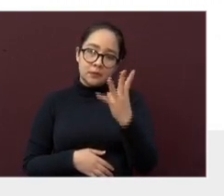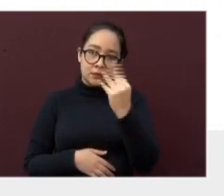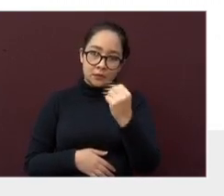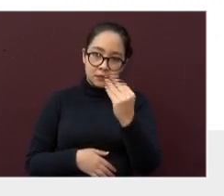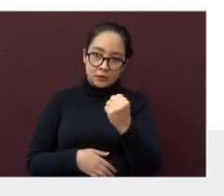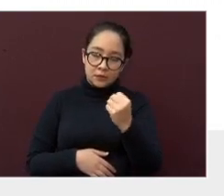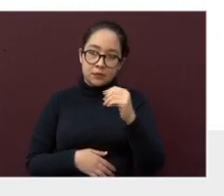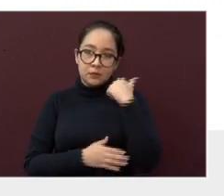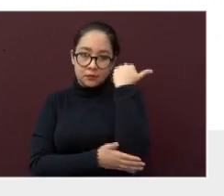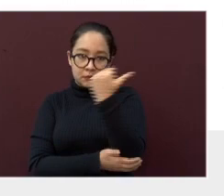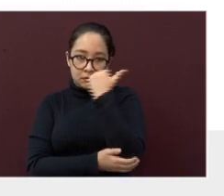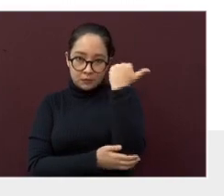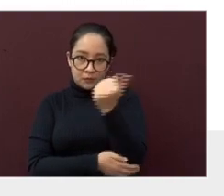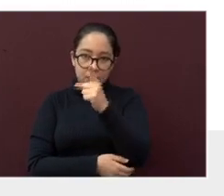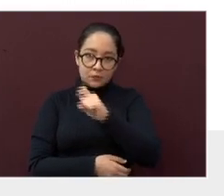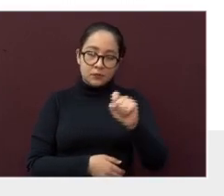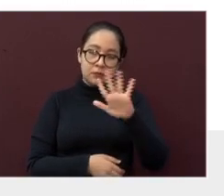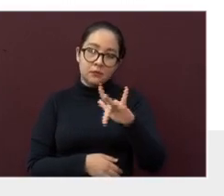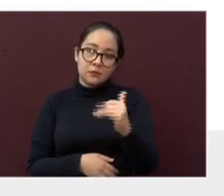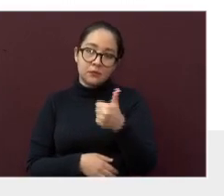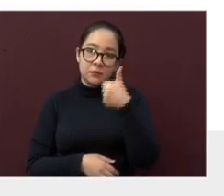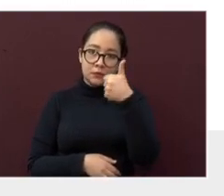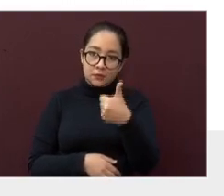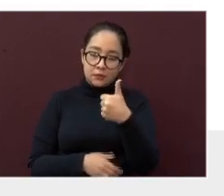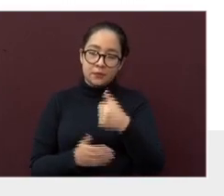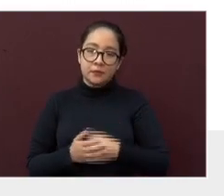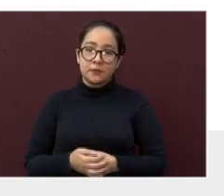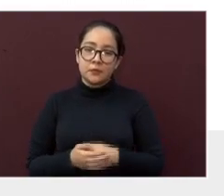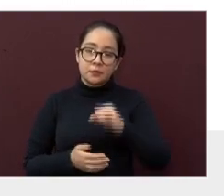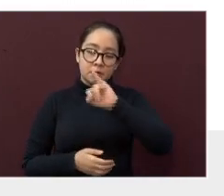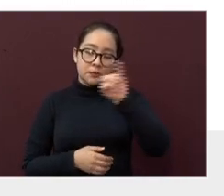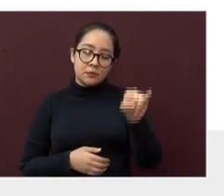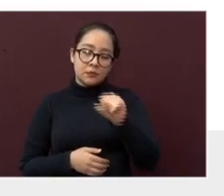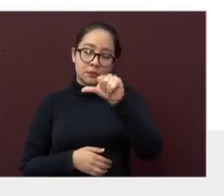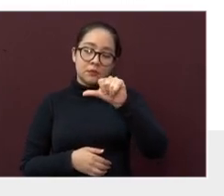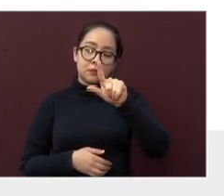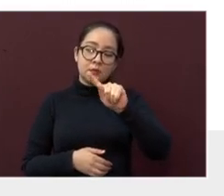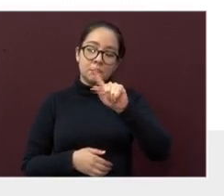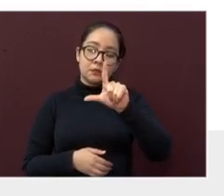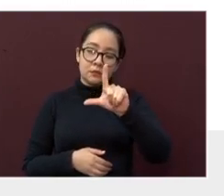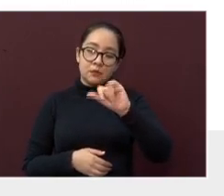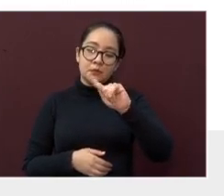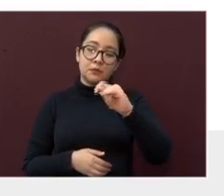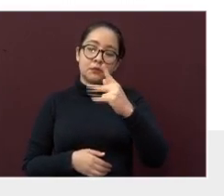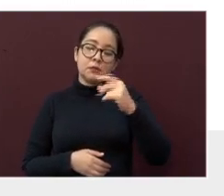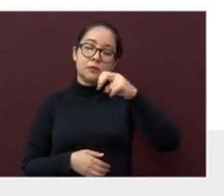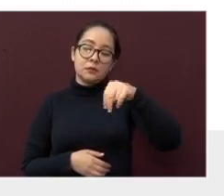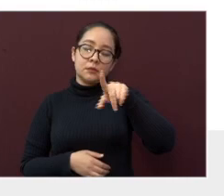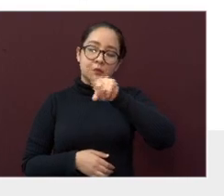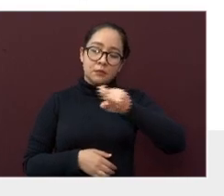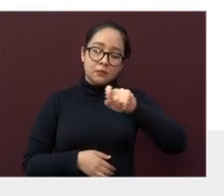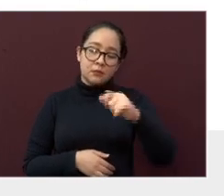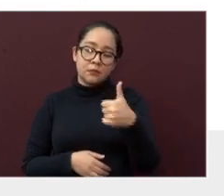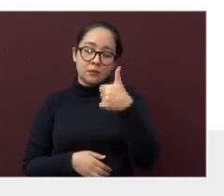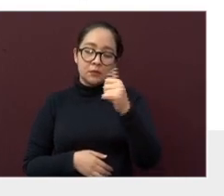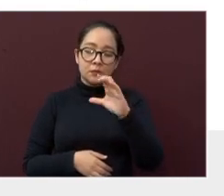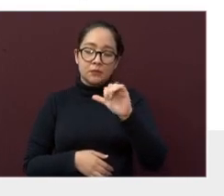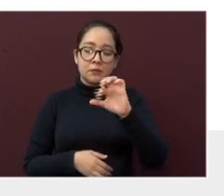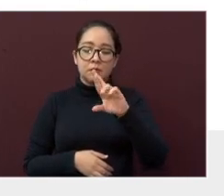Acayucan, 156. Jaltipan, 126. Carlos Acarrillo,